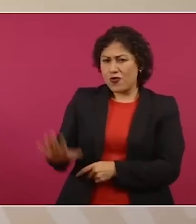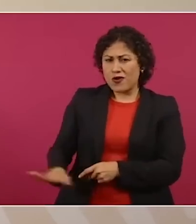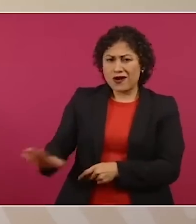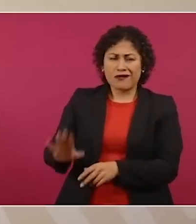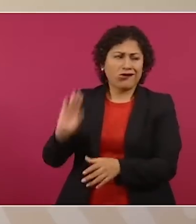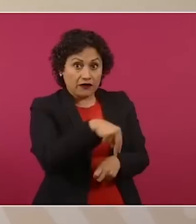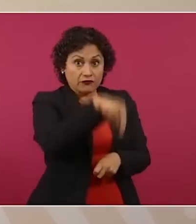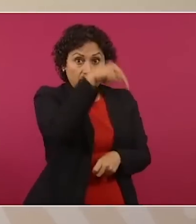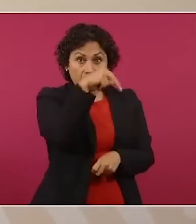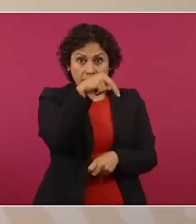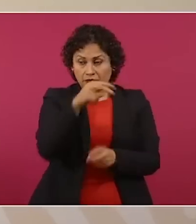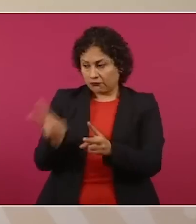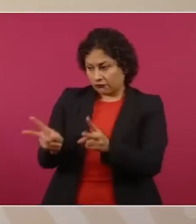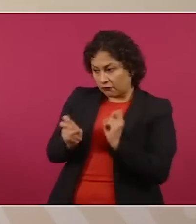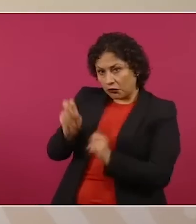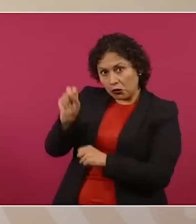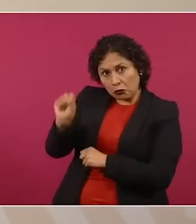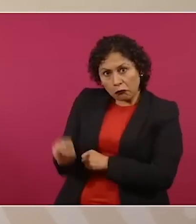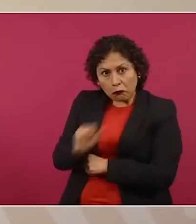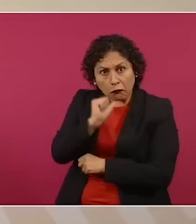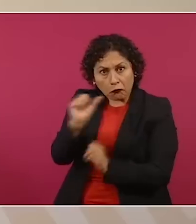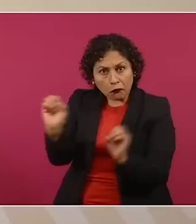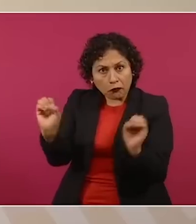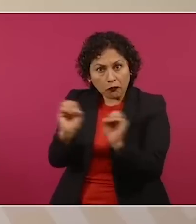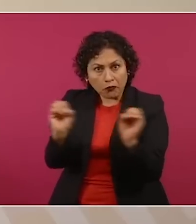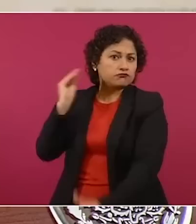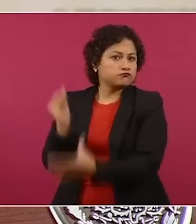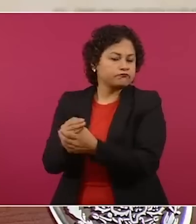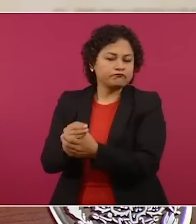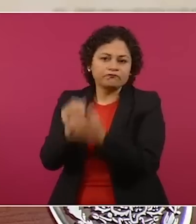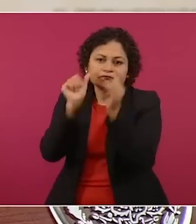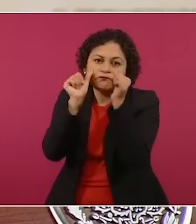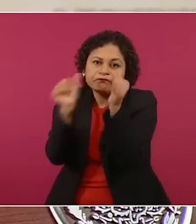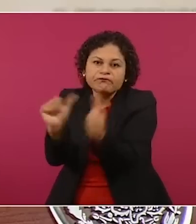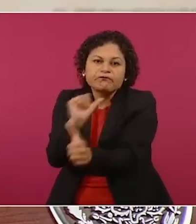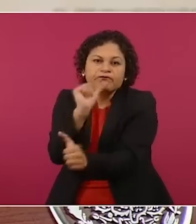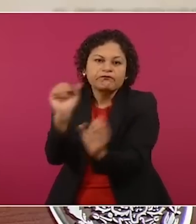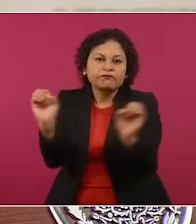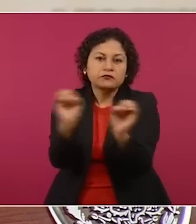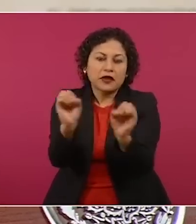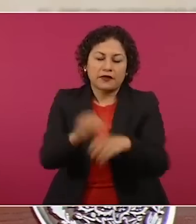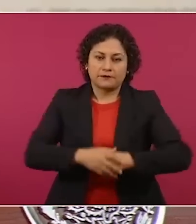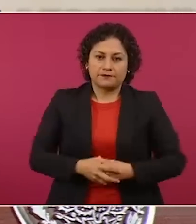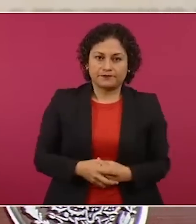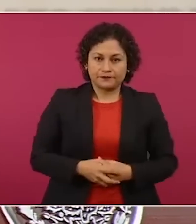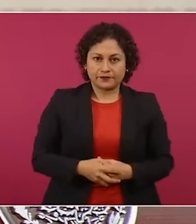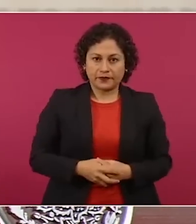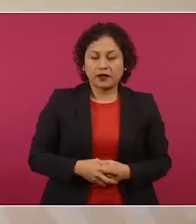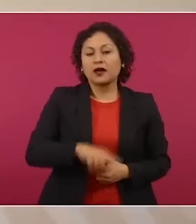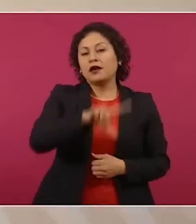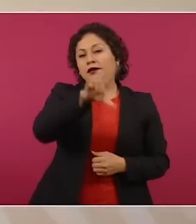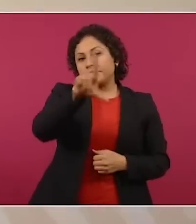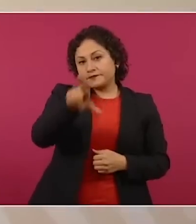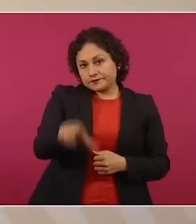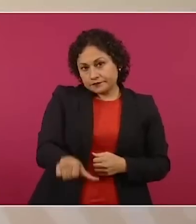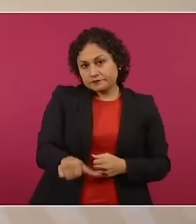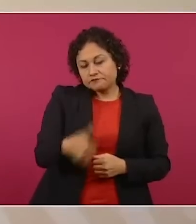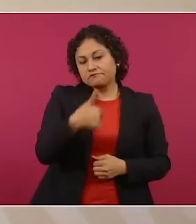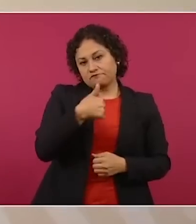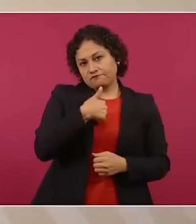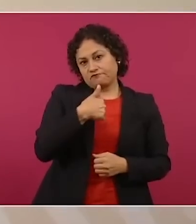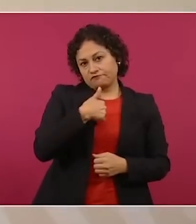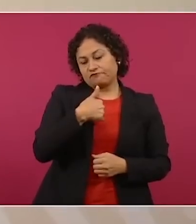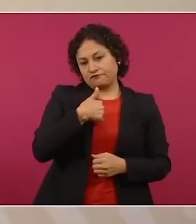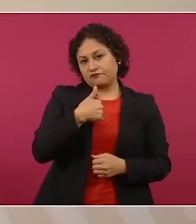siquiera para robar por el abandono en el estaba. Cuando yo llego a la presidencia, bueno, desde